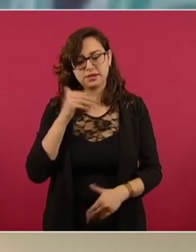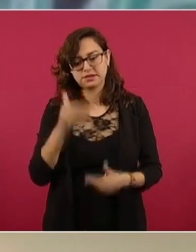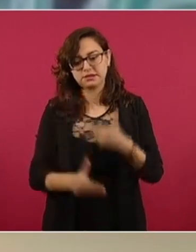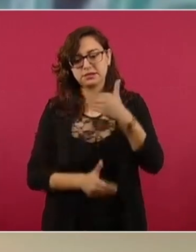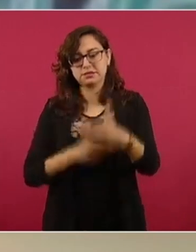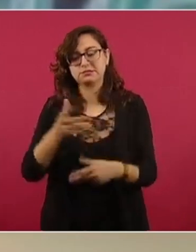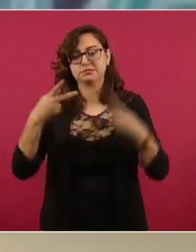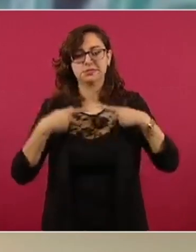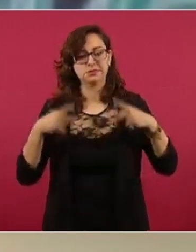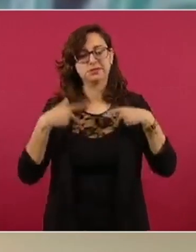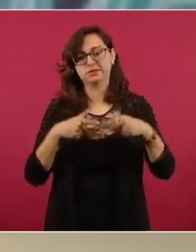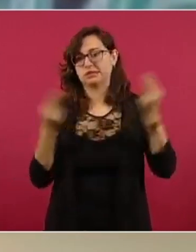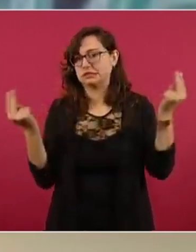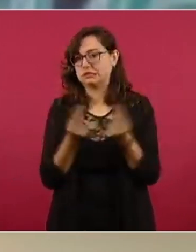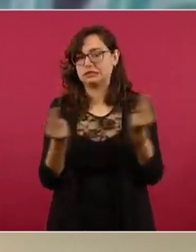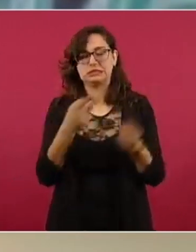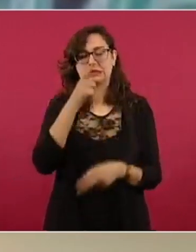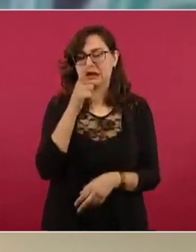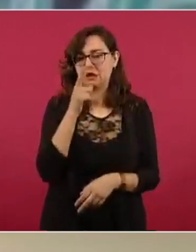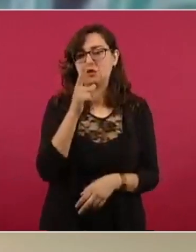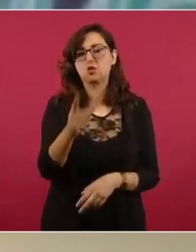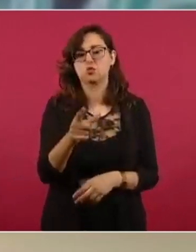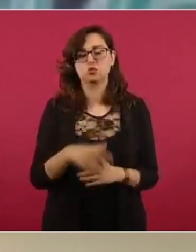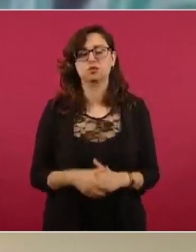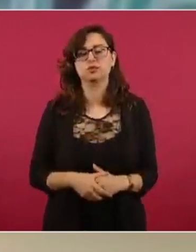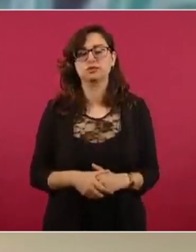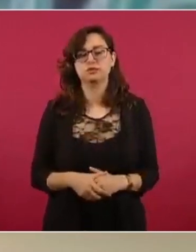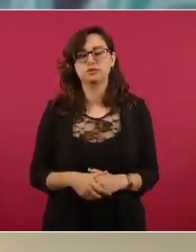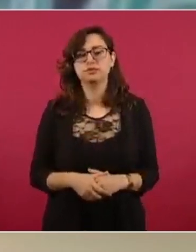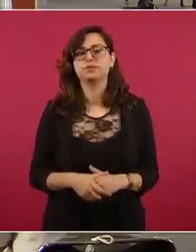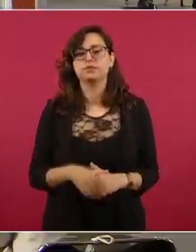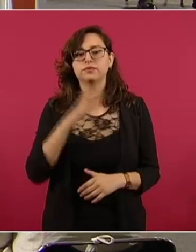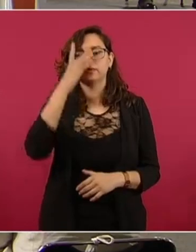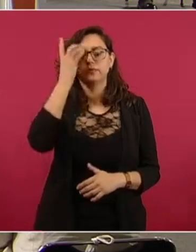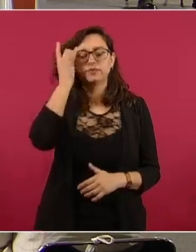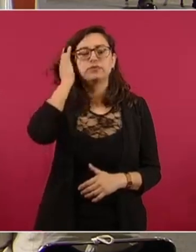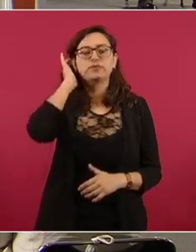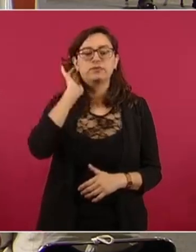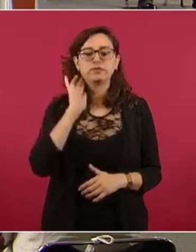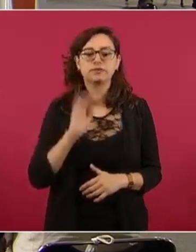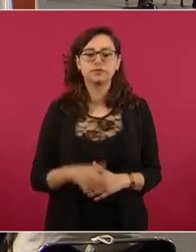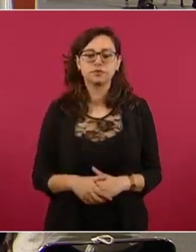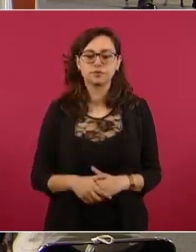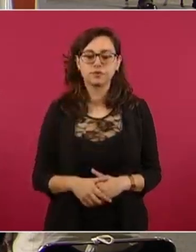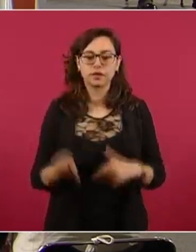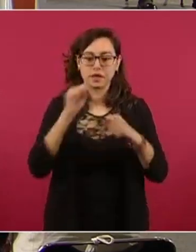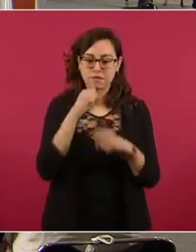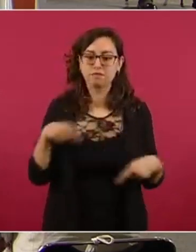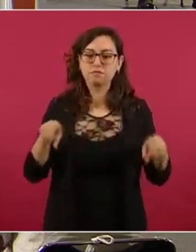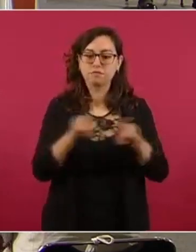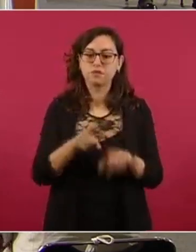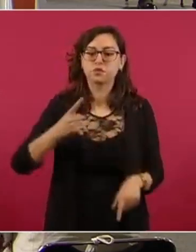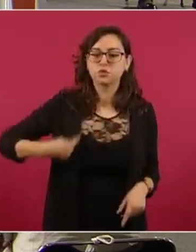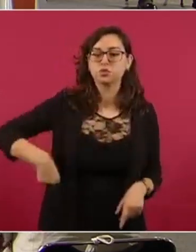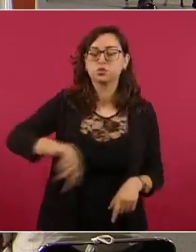gente tenga este servicio tan necesario. Asimismo, hemos estado actuando de una manera muy oportuna